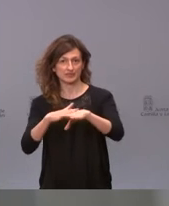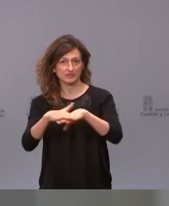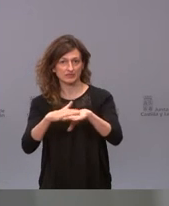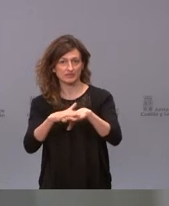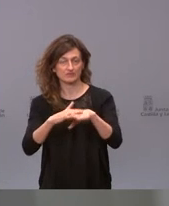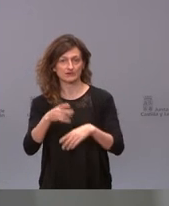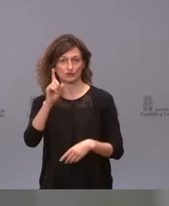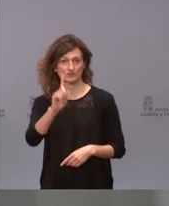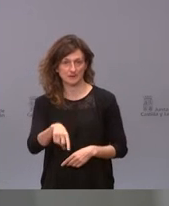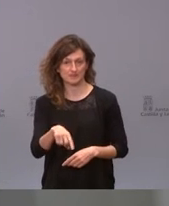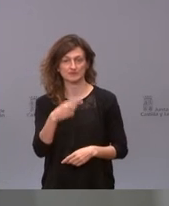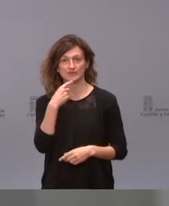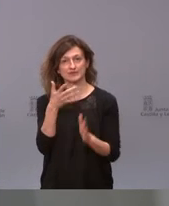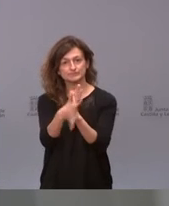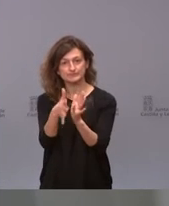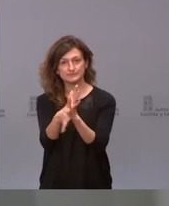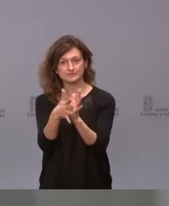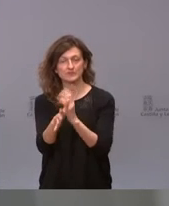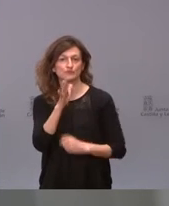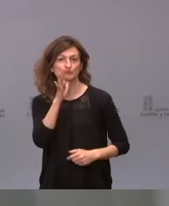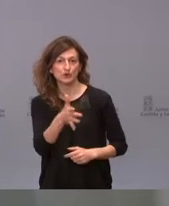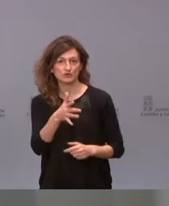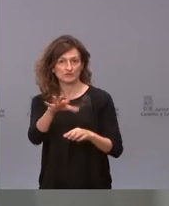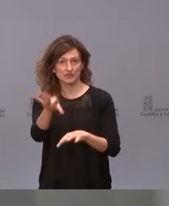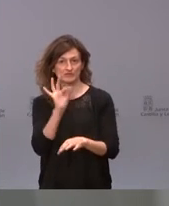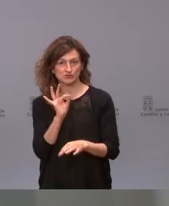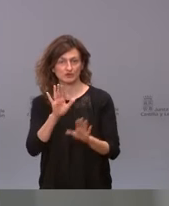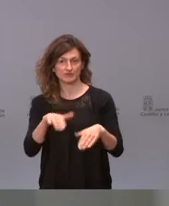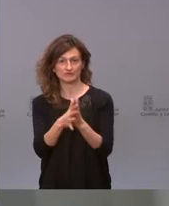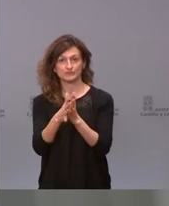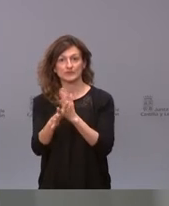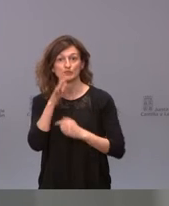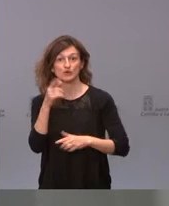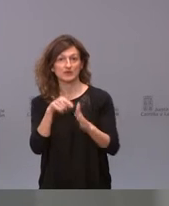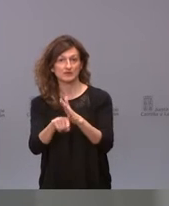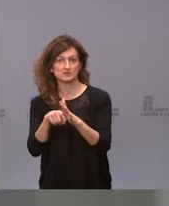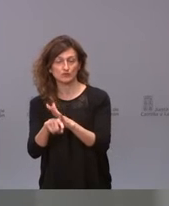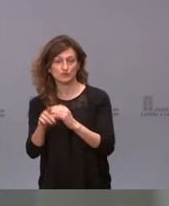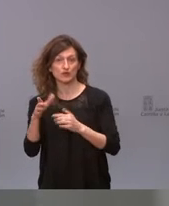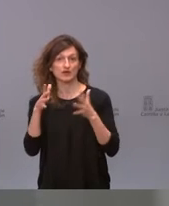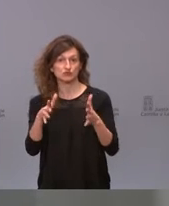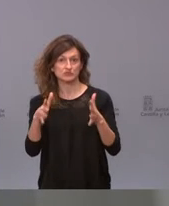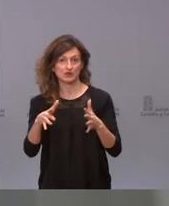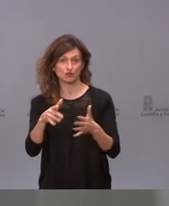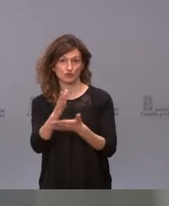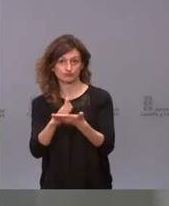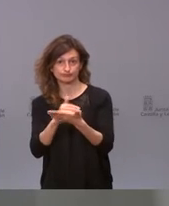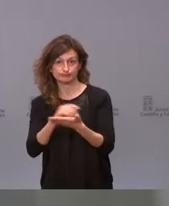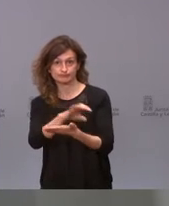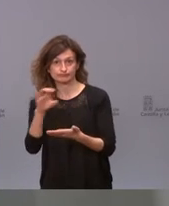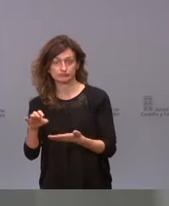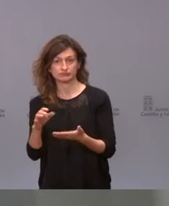también tocaba explicar el porqué de esta decisión, que entendemos que ha sido prudente, que el Consejo Interterritorial ha